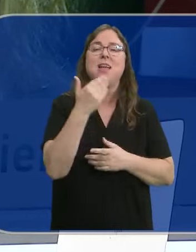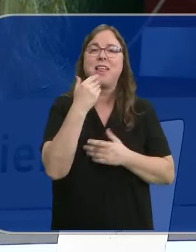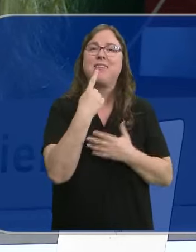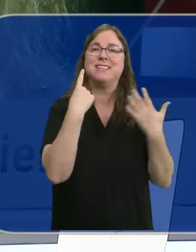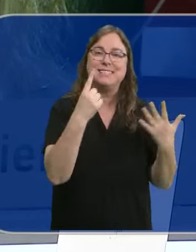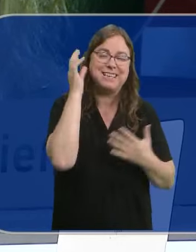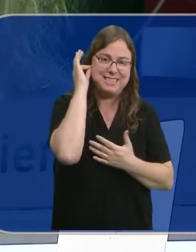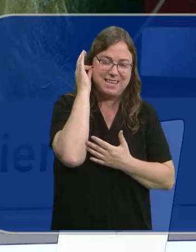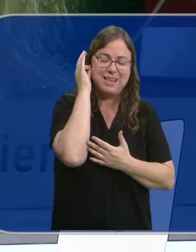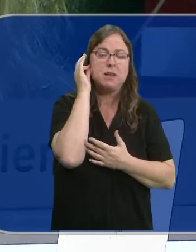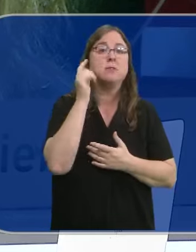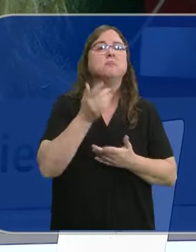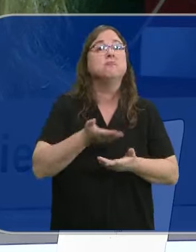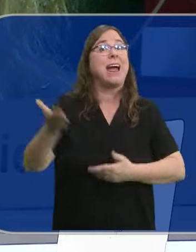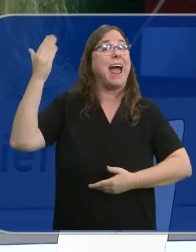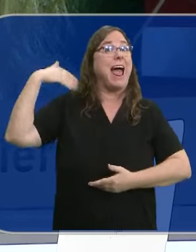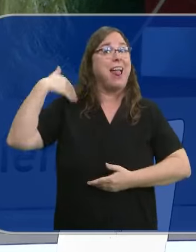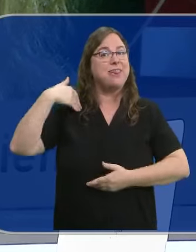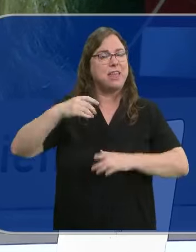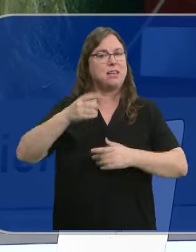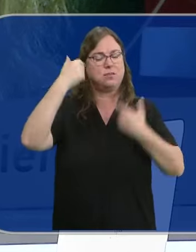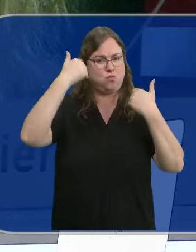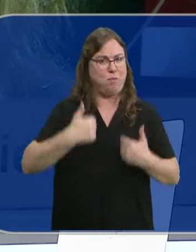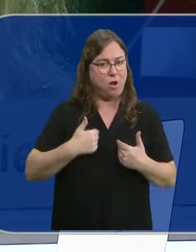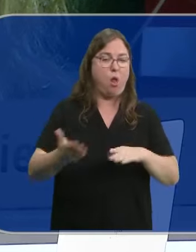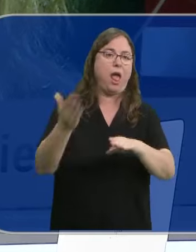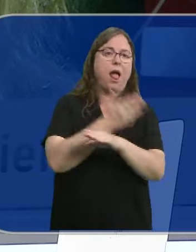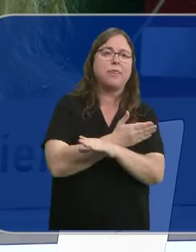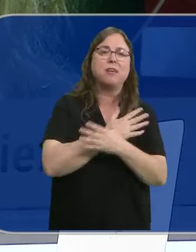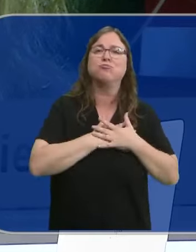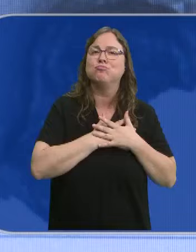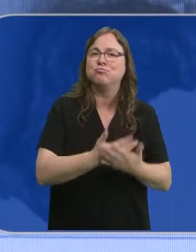antecesora de la nuestra y cuyo altruismo también ha quedado patente con este estudio.